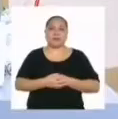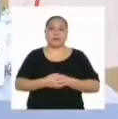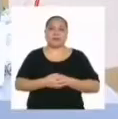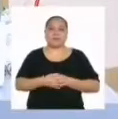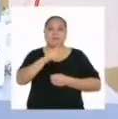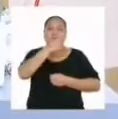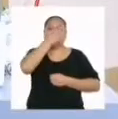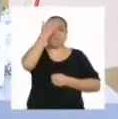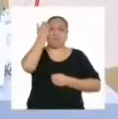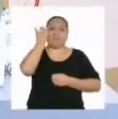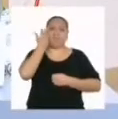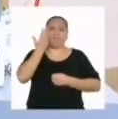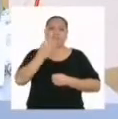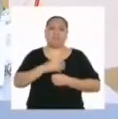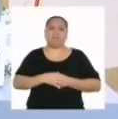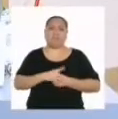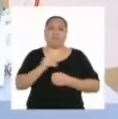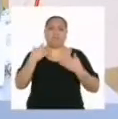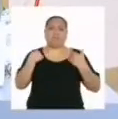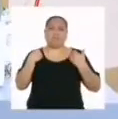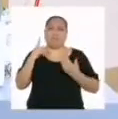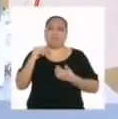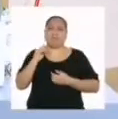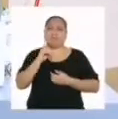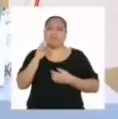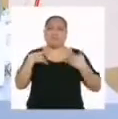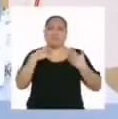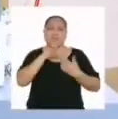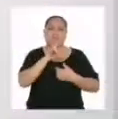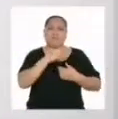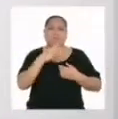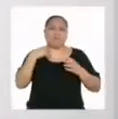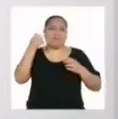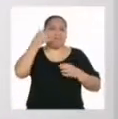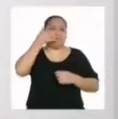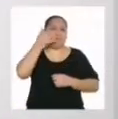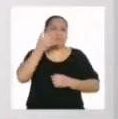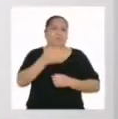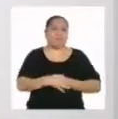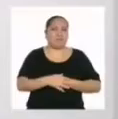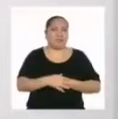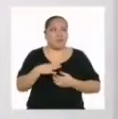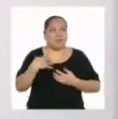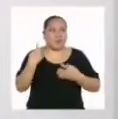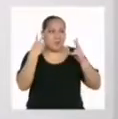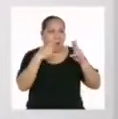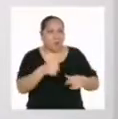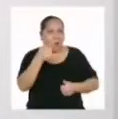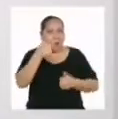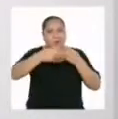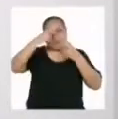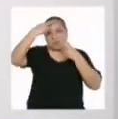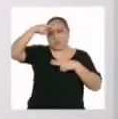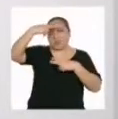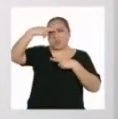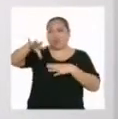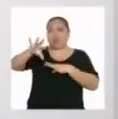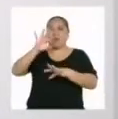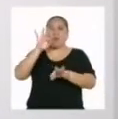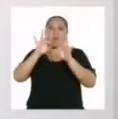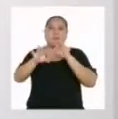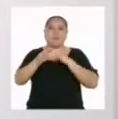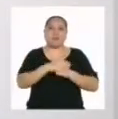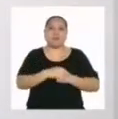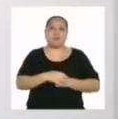Me había olvidado. Me quedé sin datos y no puedo usar mi celular. ¿Por qué no ves qué noticia puedes encontrar